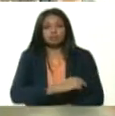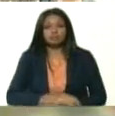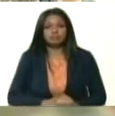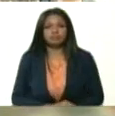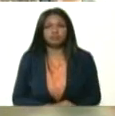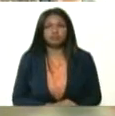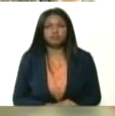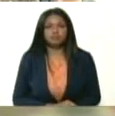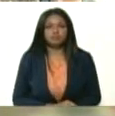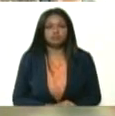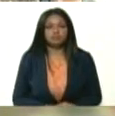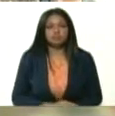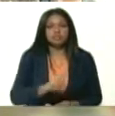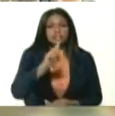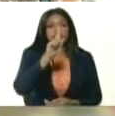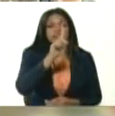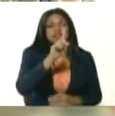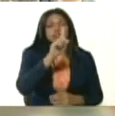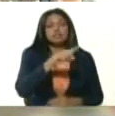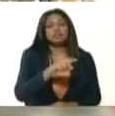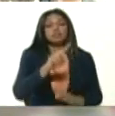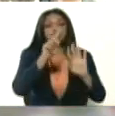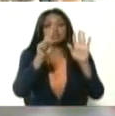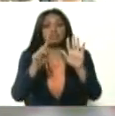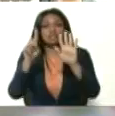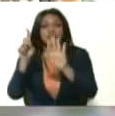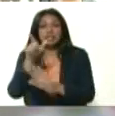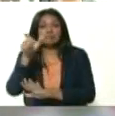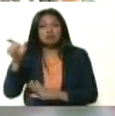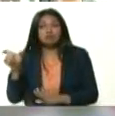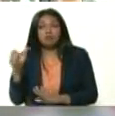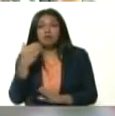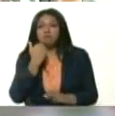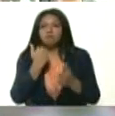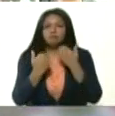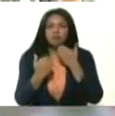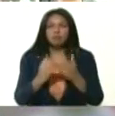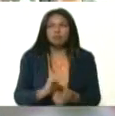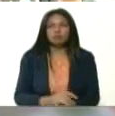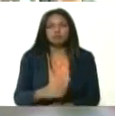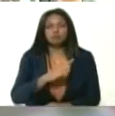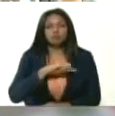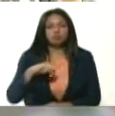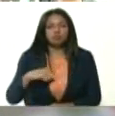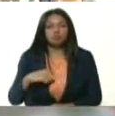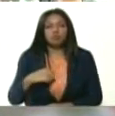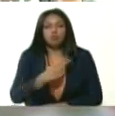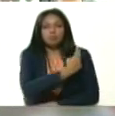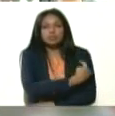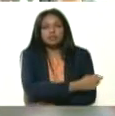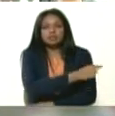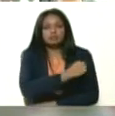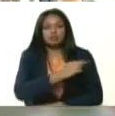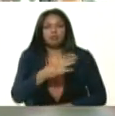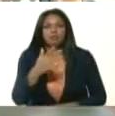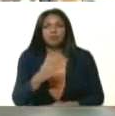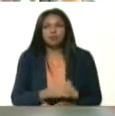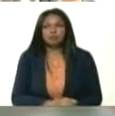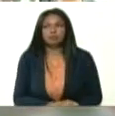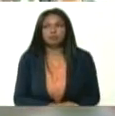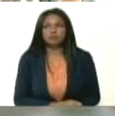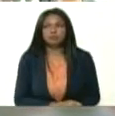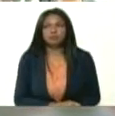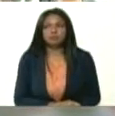166 casos. ¿Verdad? Ya tenemos hospitalizados. Tendríamos nosotros, fíjate, tenemos